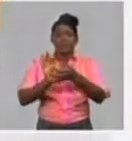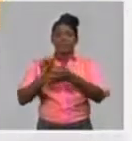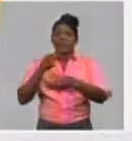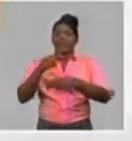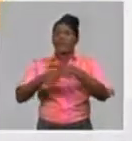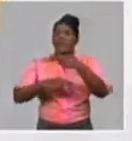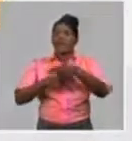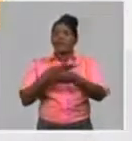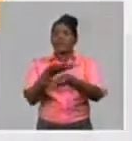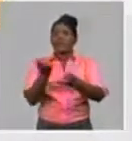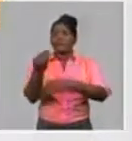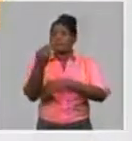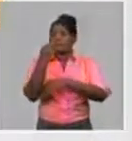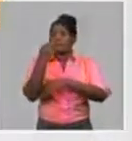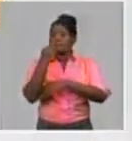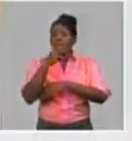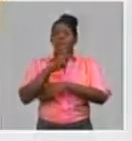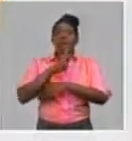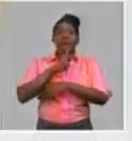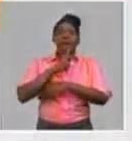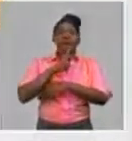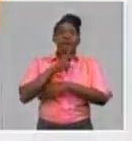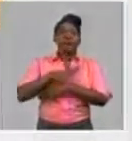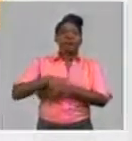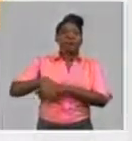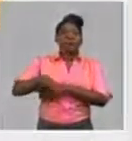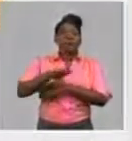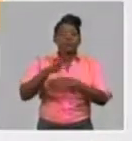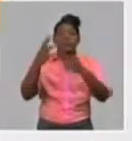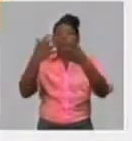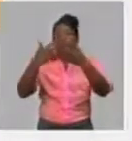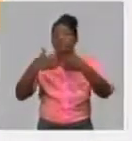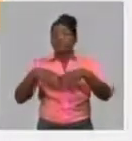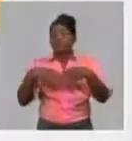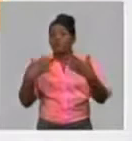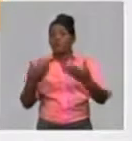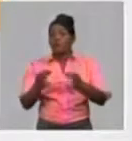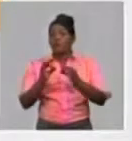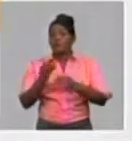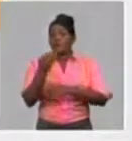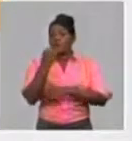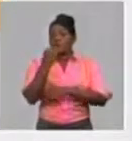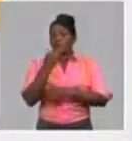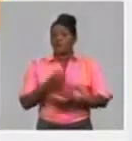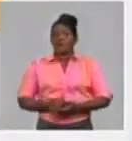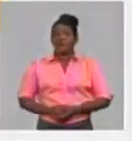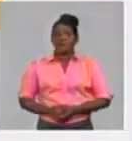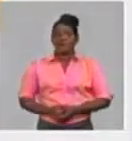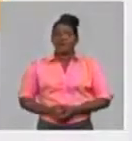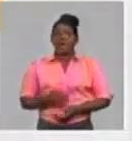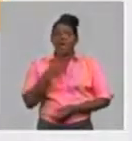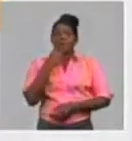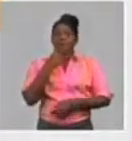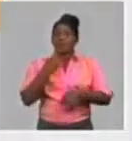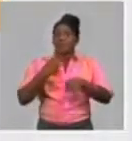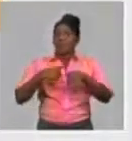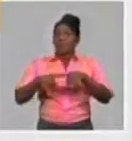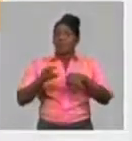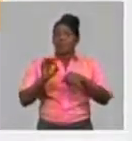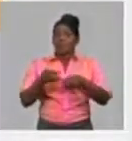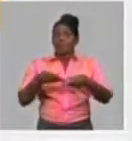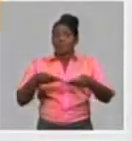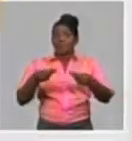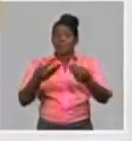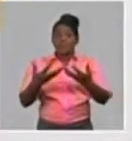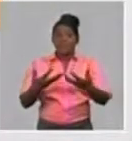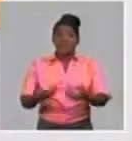asegure el recurso agua para la producción de alimentos. La atención a la sequía, que fue un tema que debatimos el